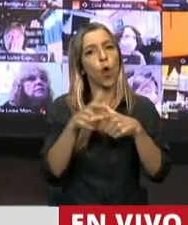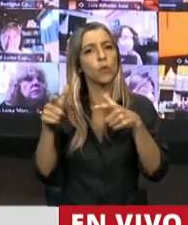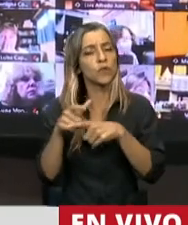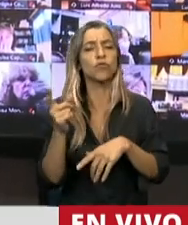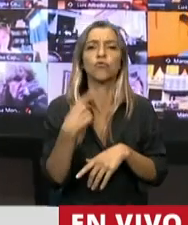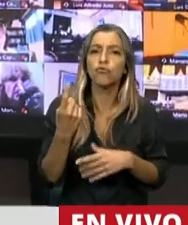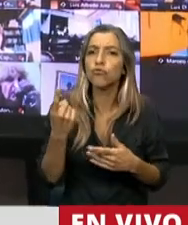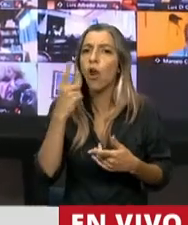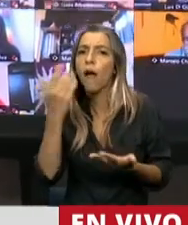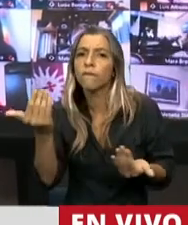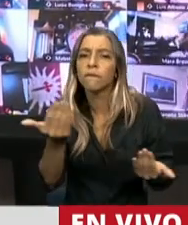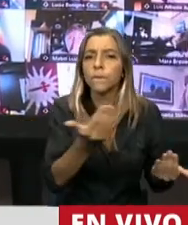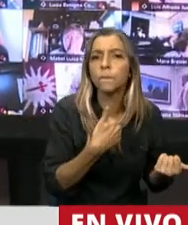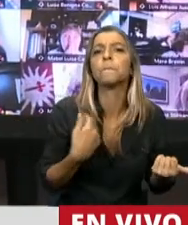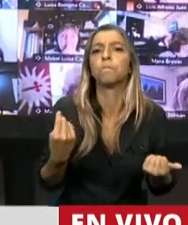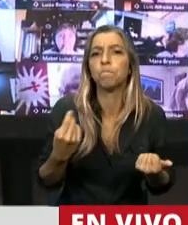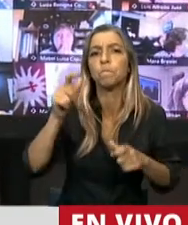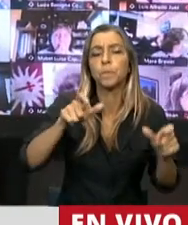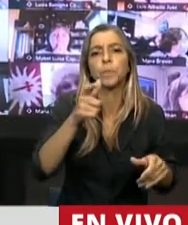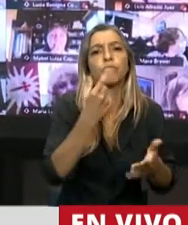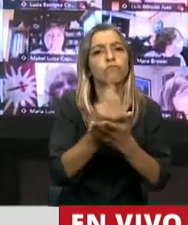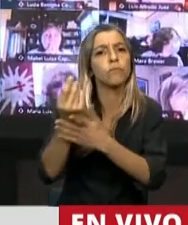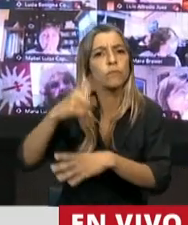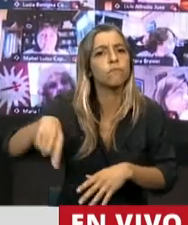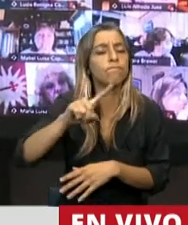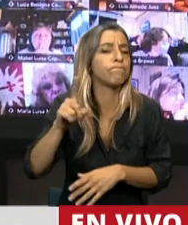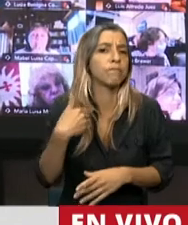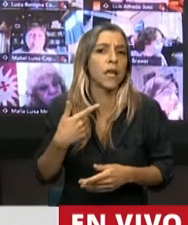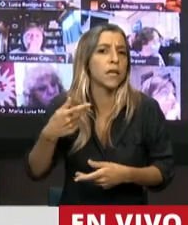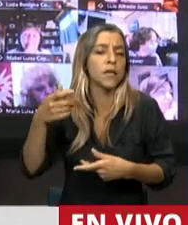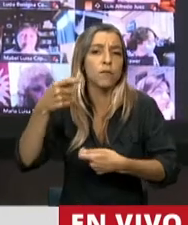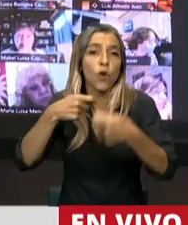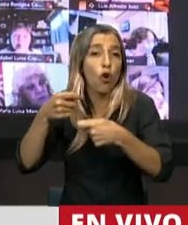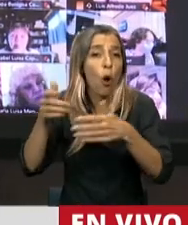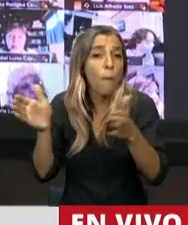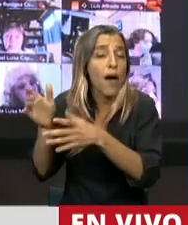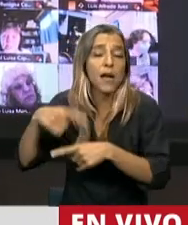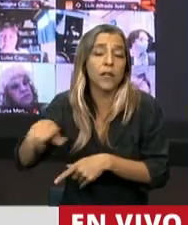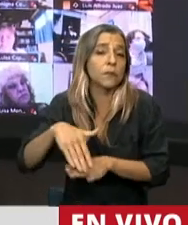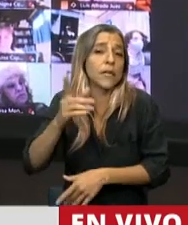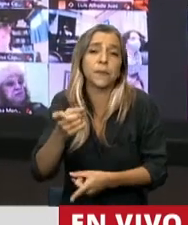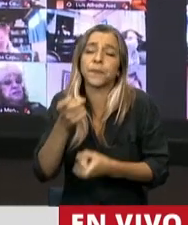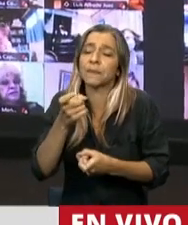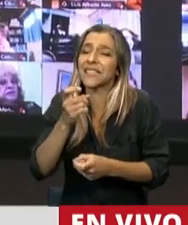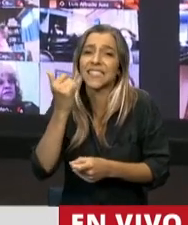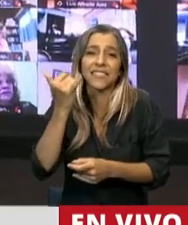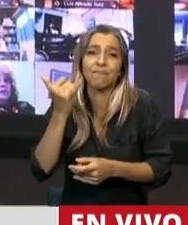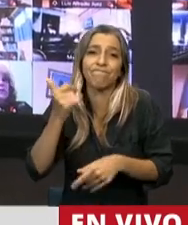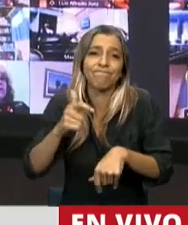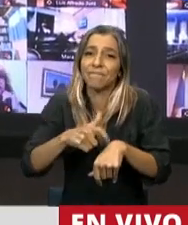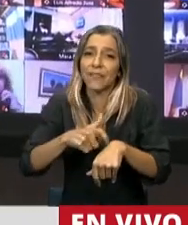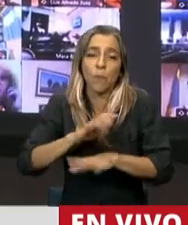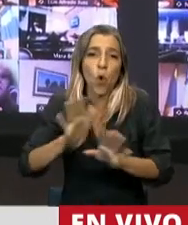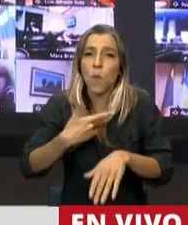destacó la necesidad de inmediatez y liquidez para los comerciantes, pero sobre todo para las pequeñas y medianas y las